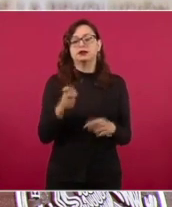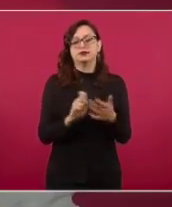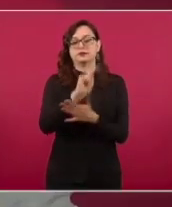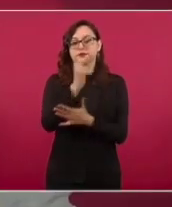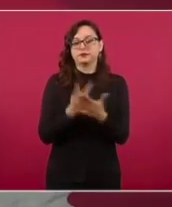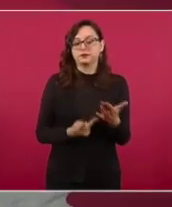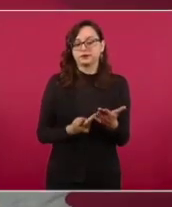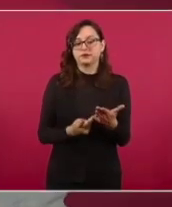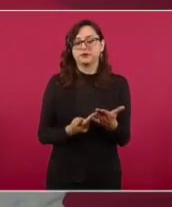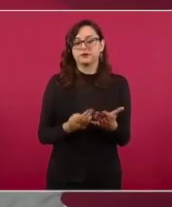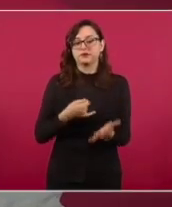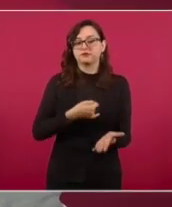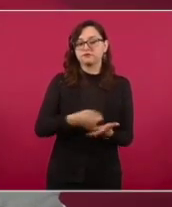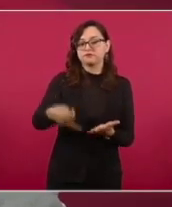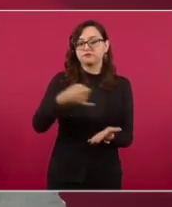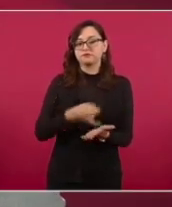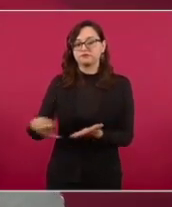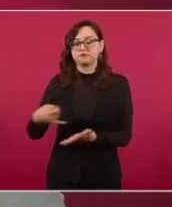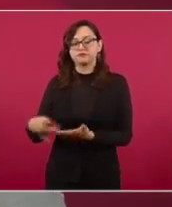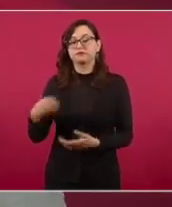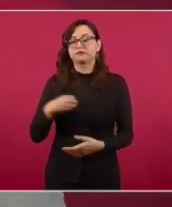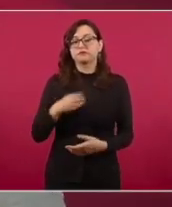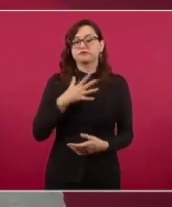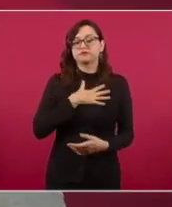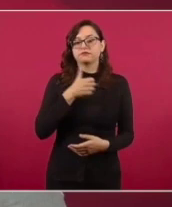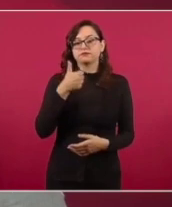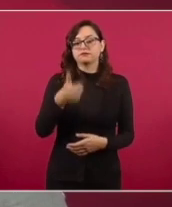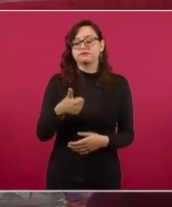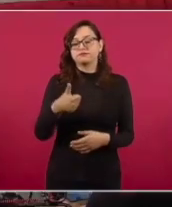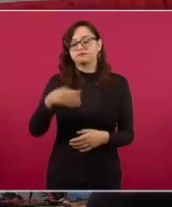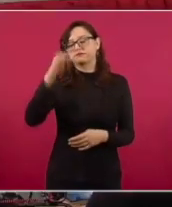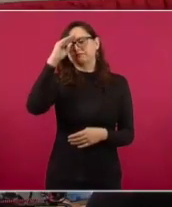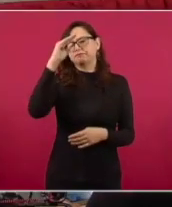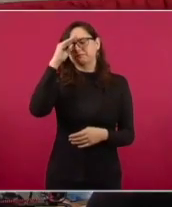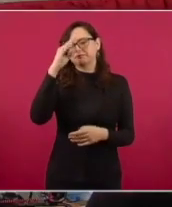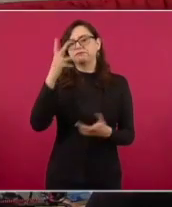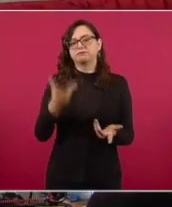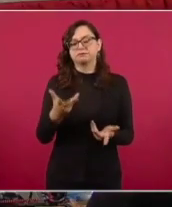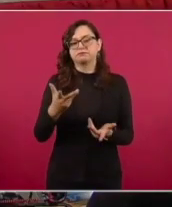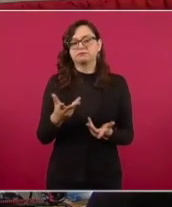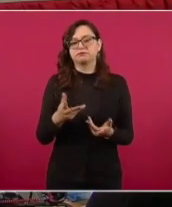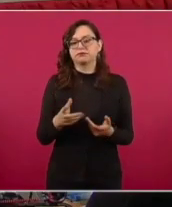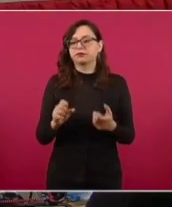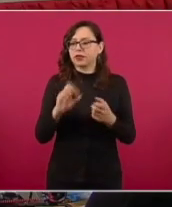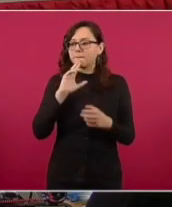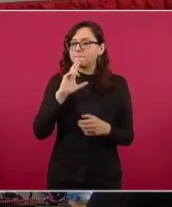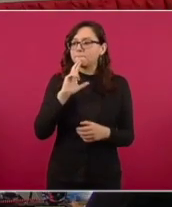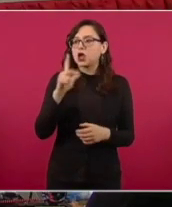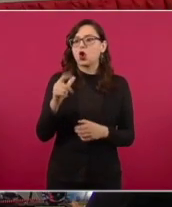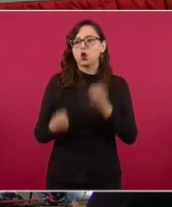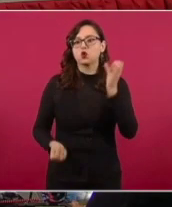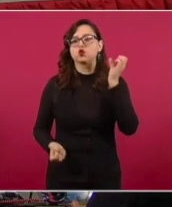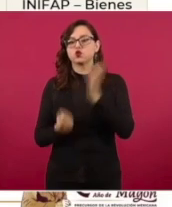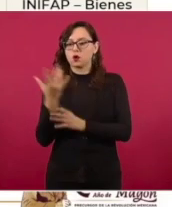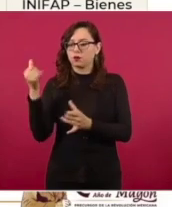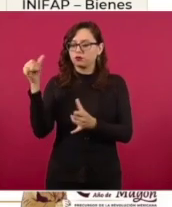se está previendo la elaboración de fertilizantes orgánicos y llevamos un